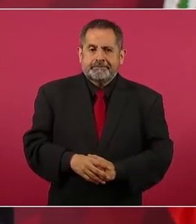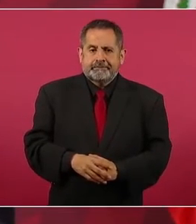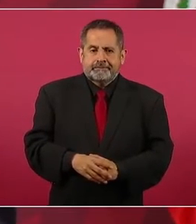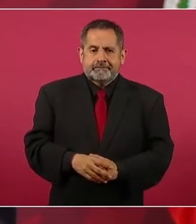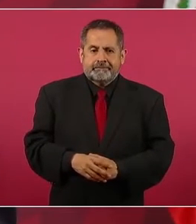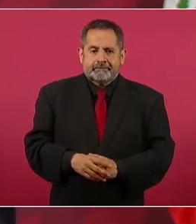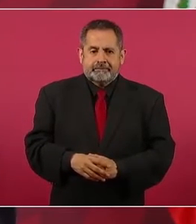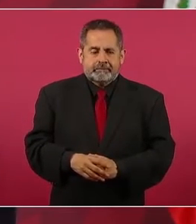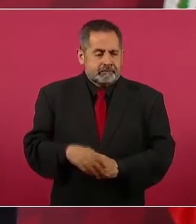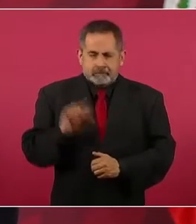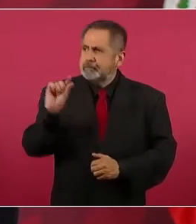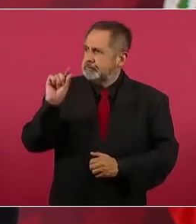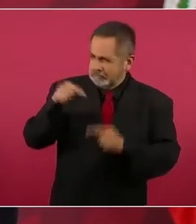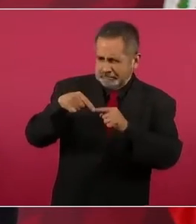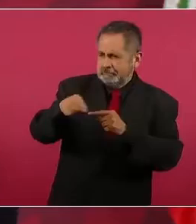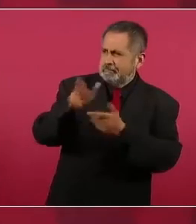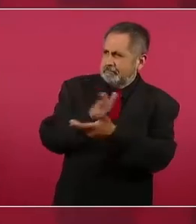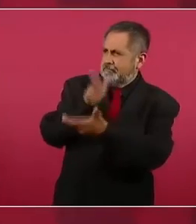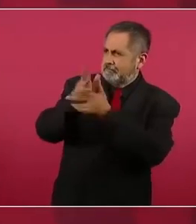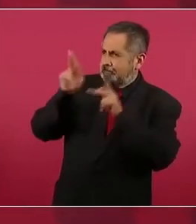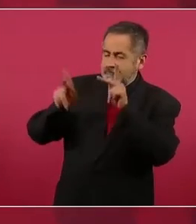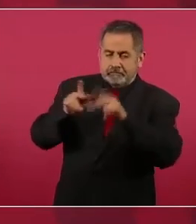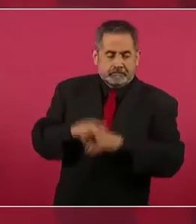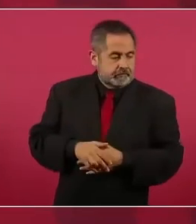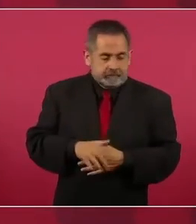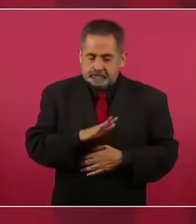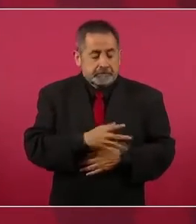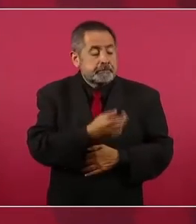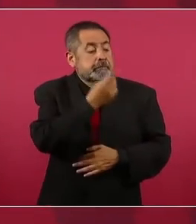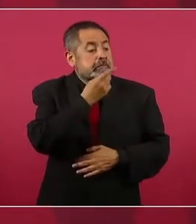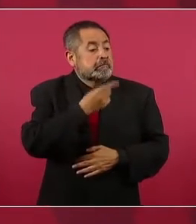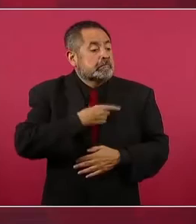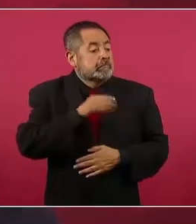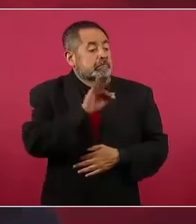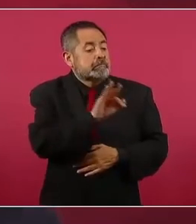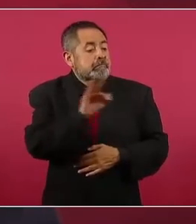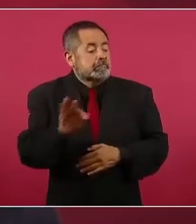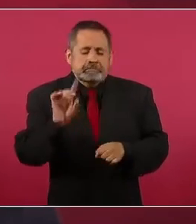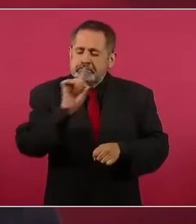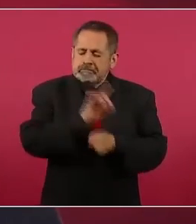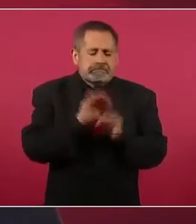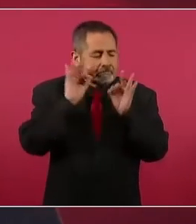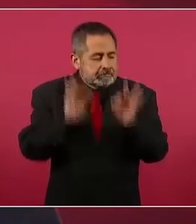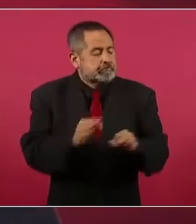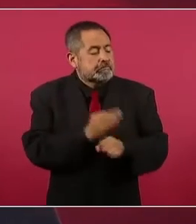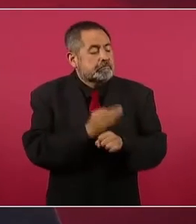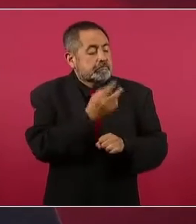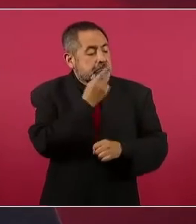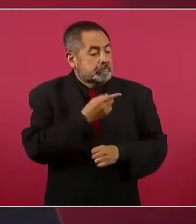Ya voy a ir, no, me tienes que decir, ahora.